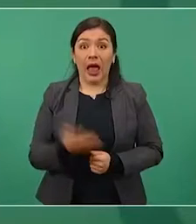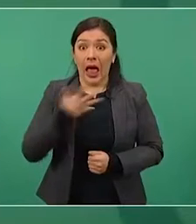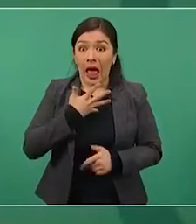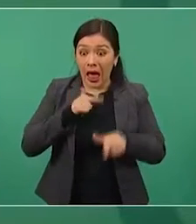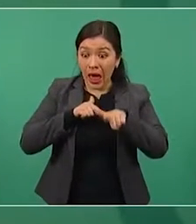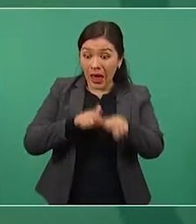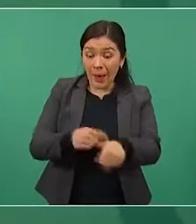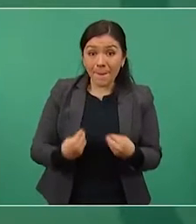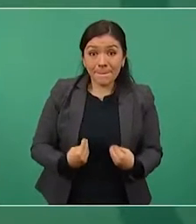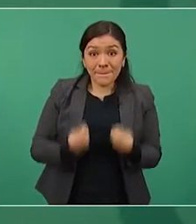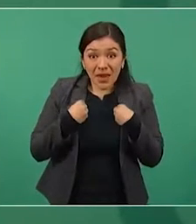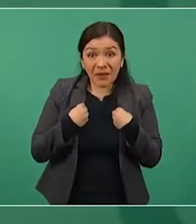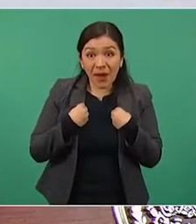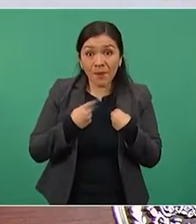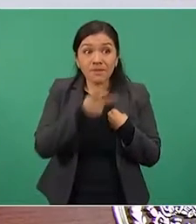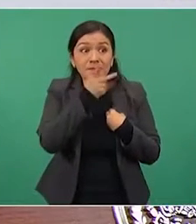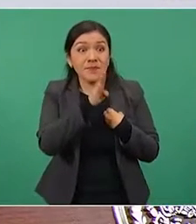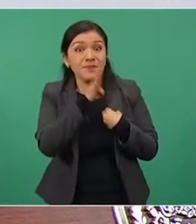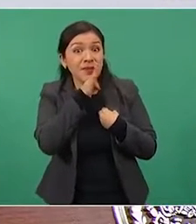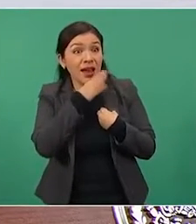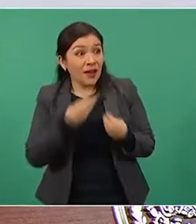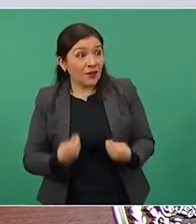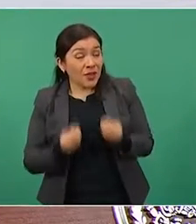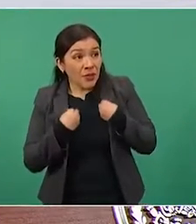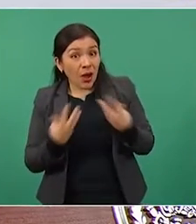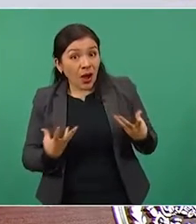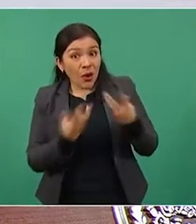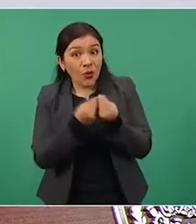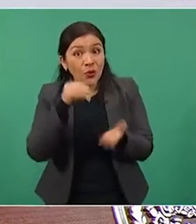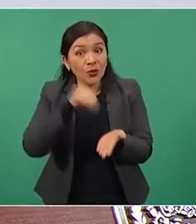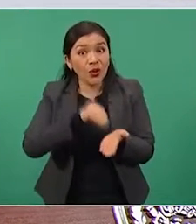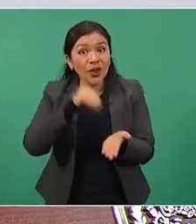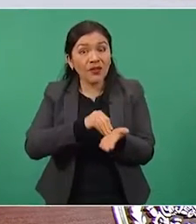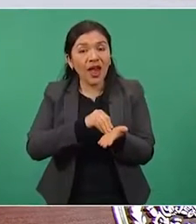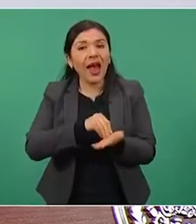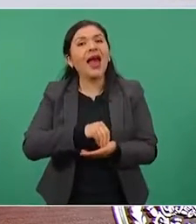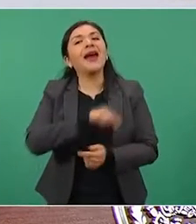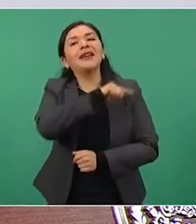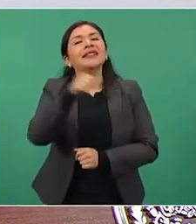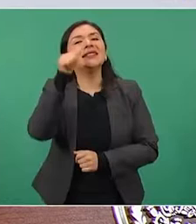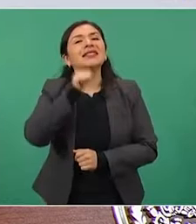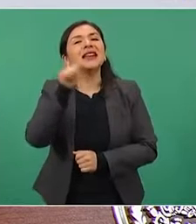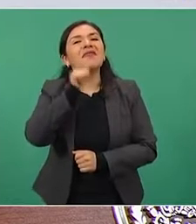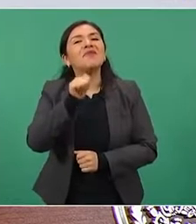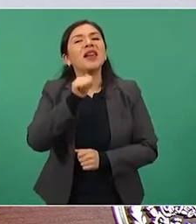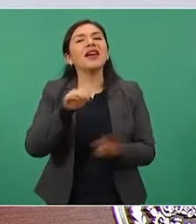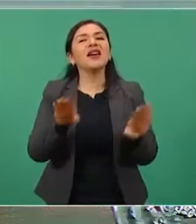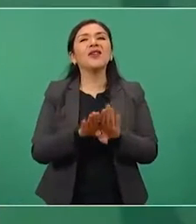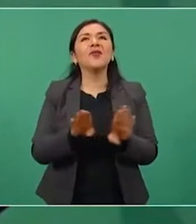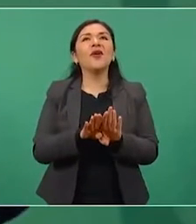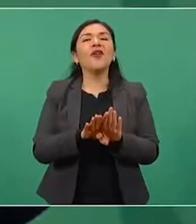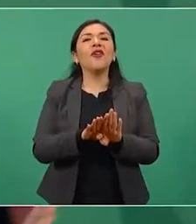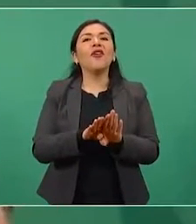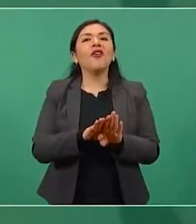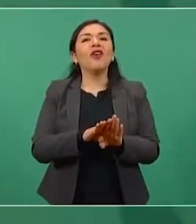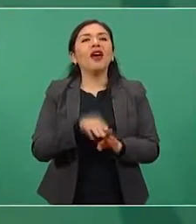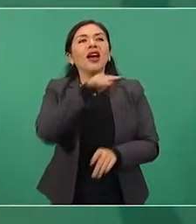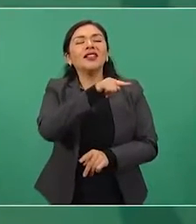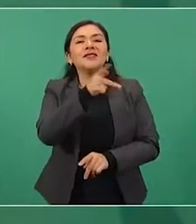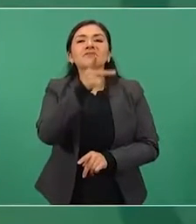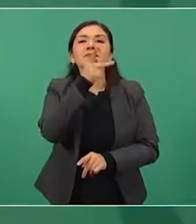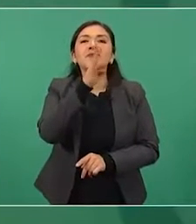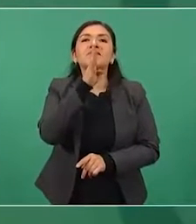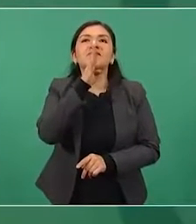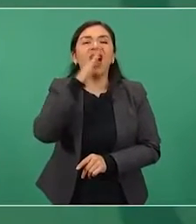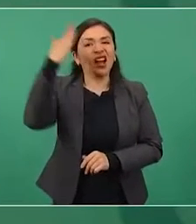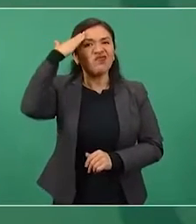nuestros padres, ellos eran los que